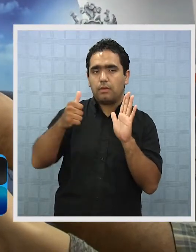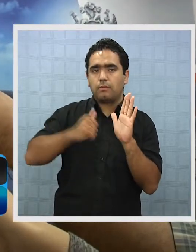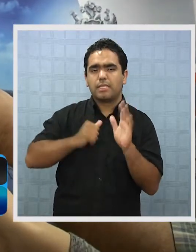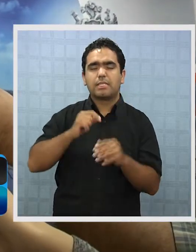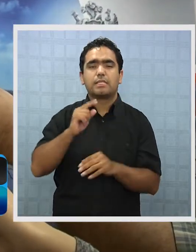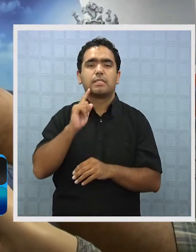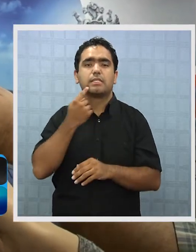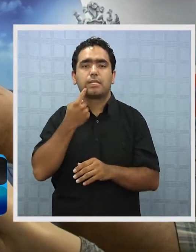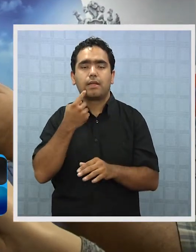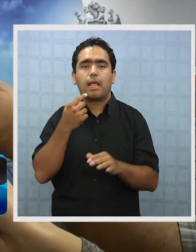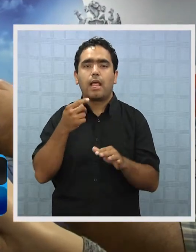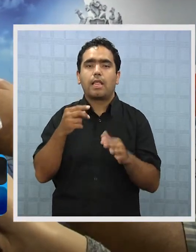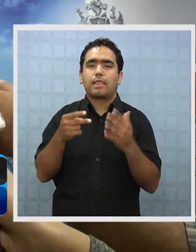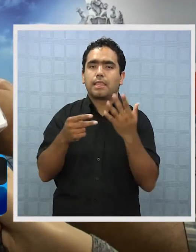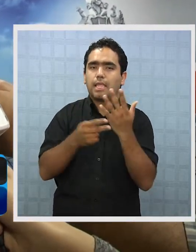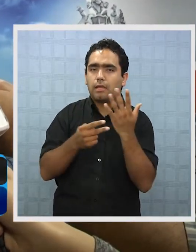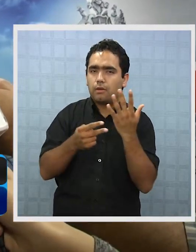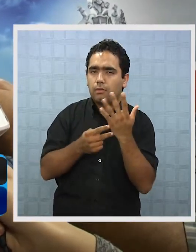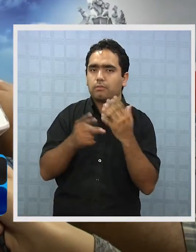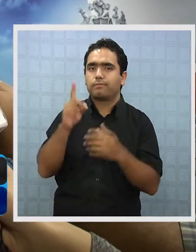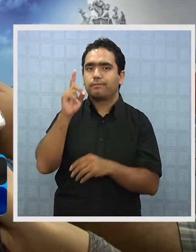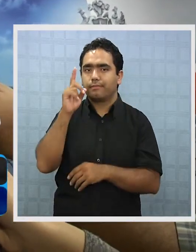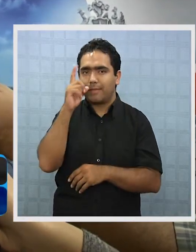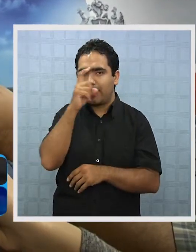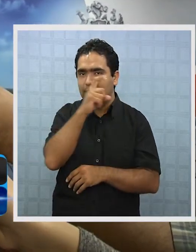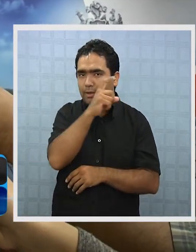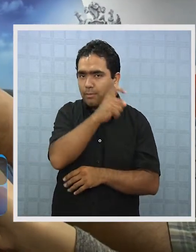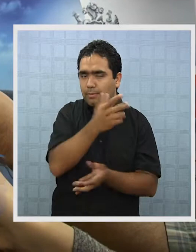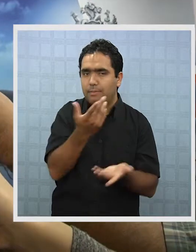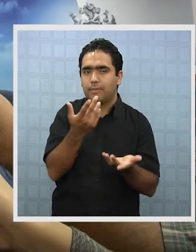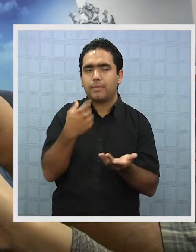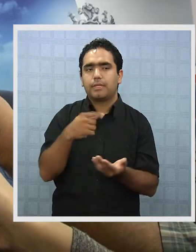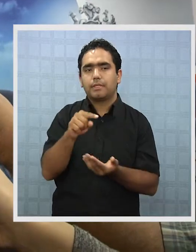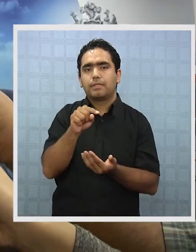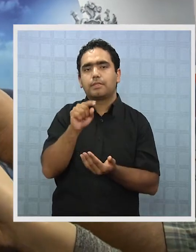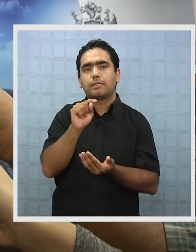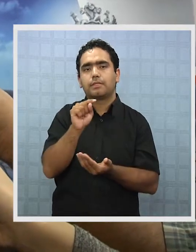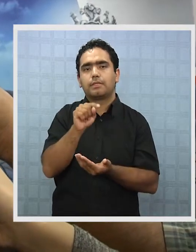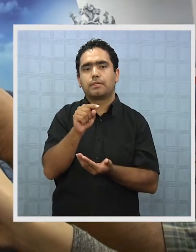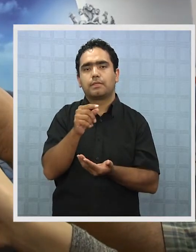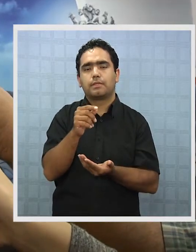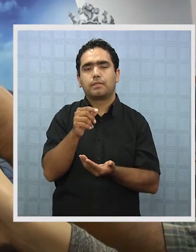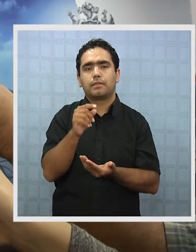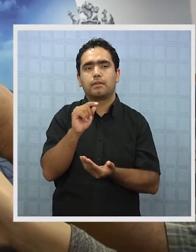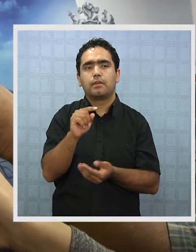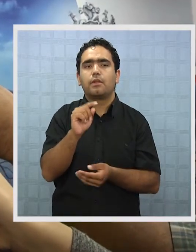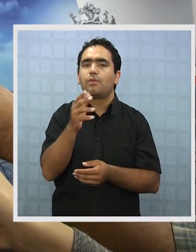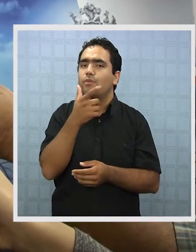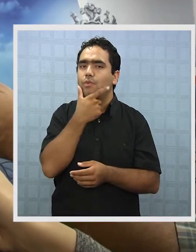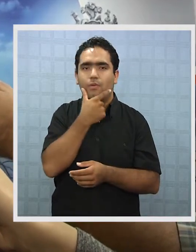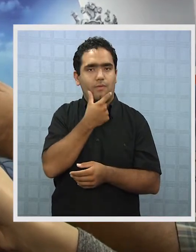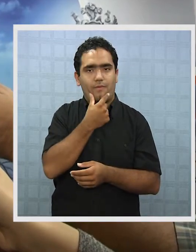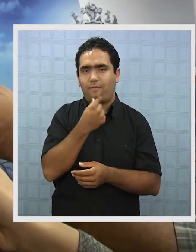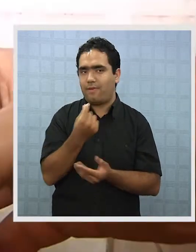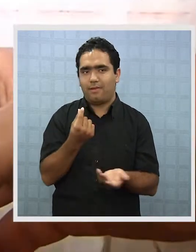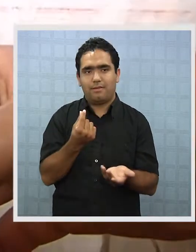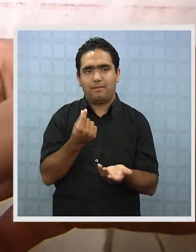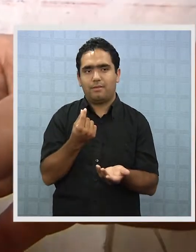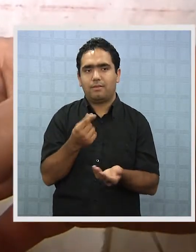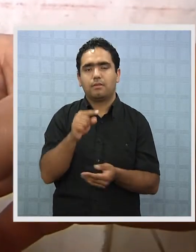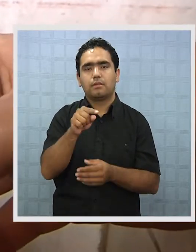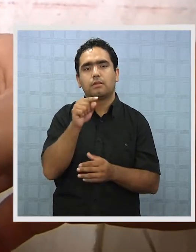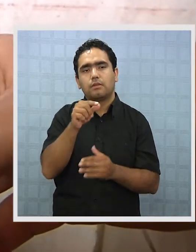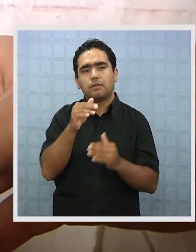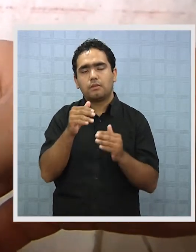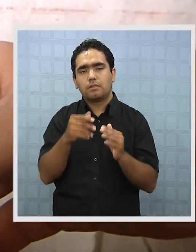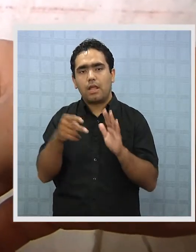tecnologías bastante complejas para llegar a ese nivel. Entonces, no es tan fácil llegar